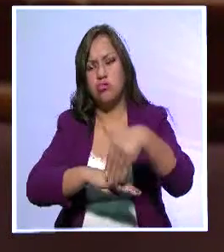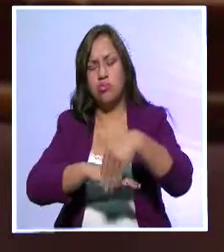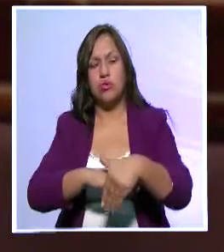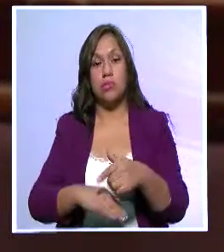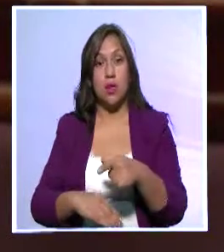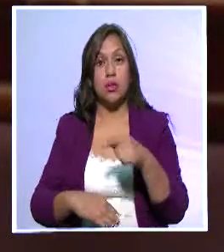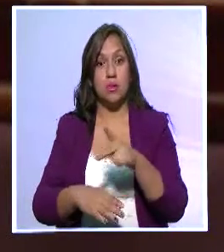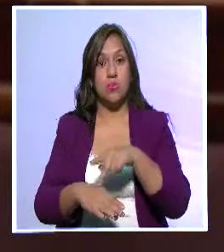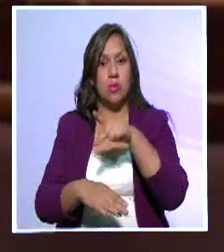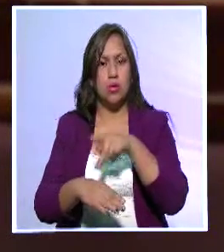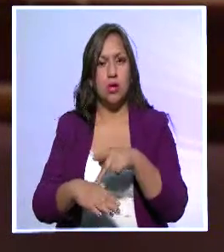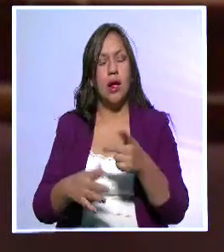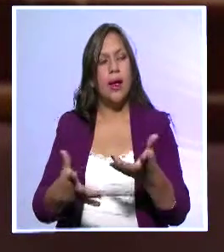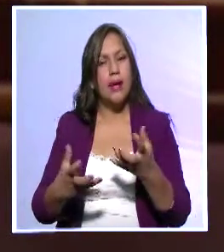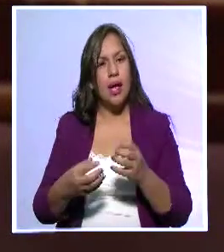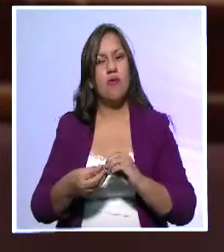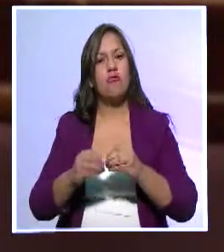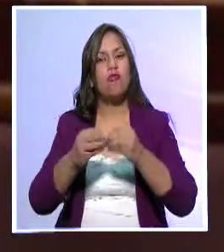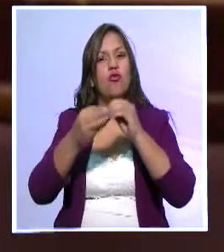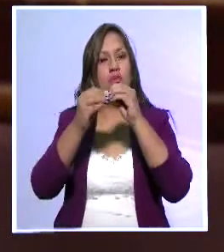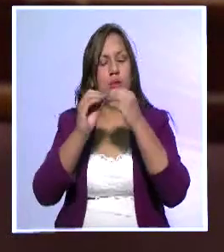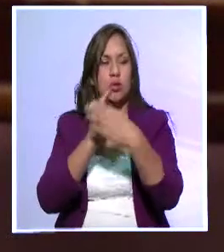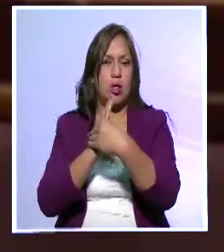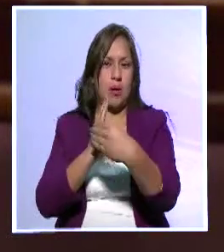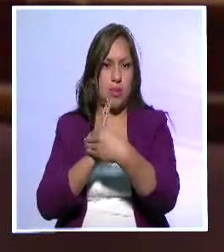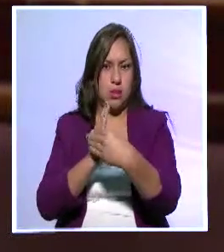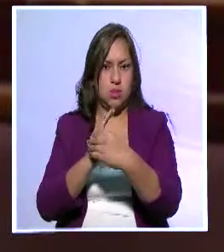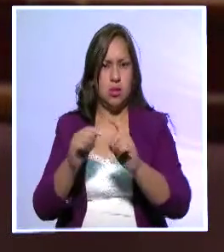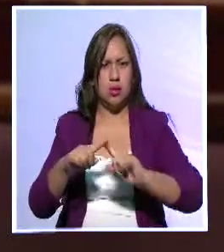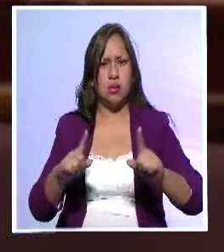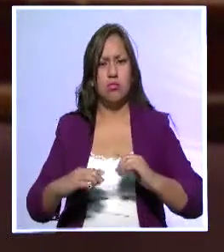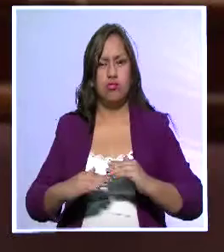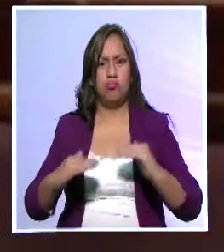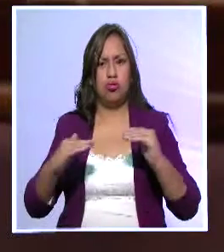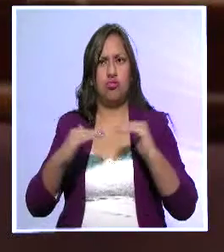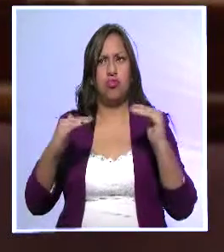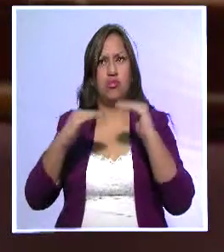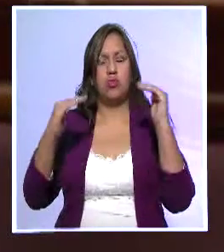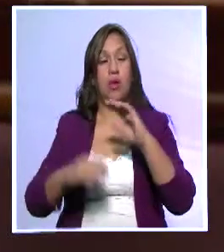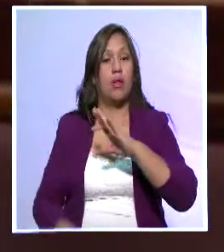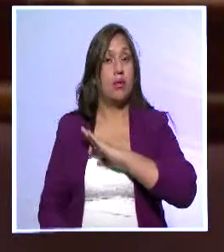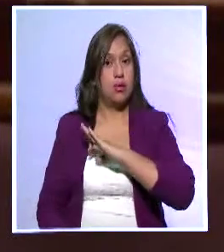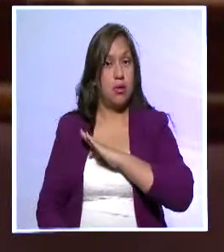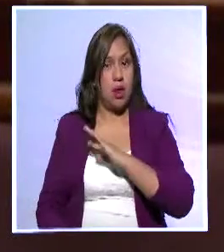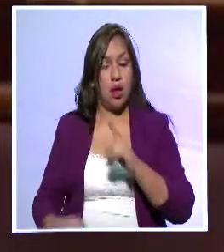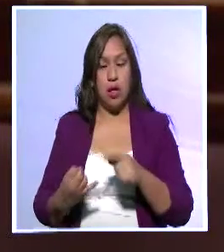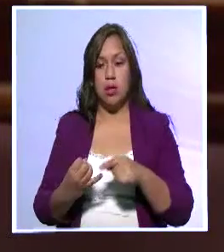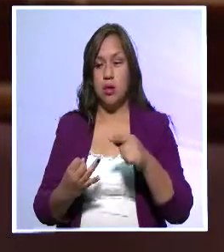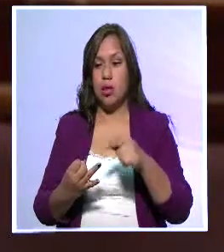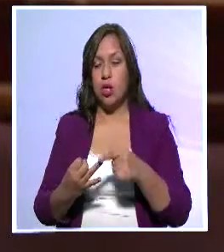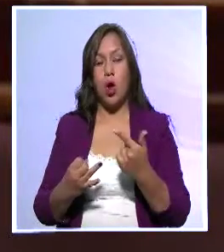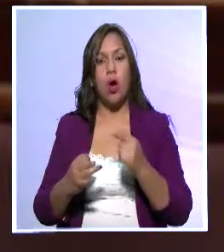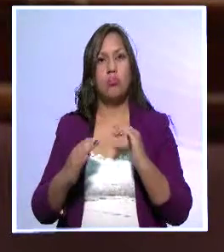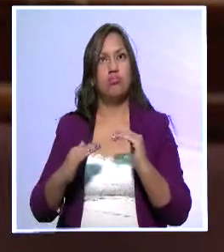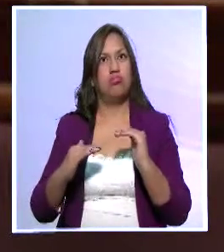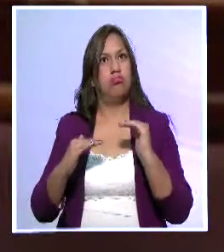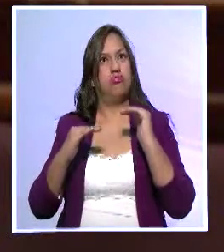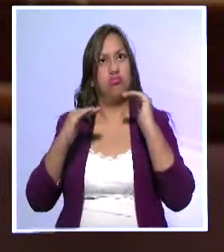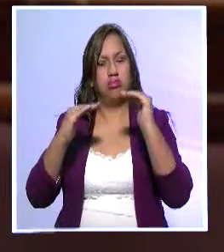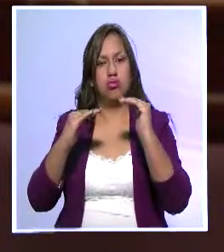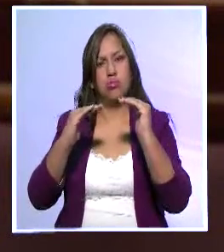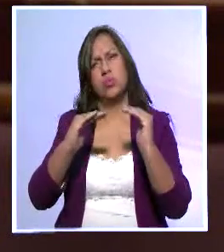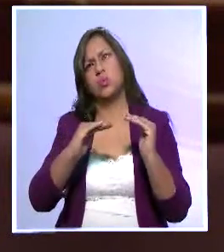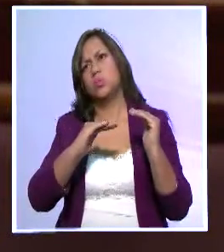Son espacios de formación y de capacitación en distintos niveles, tanto a nivel técnico, cuanto a nivel de pregrado y a nivel también de